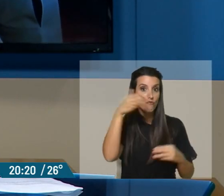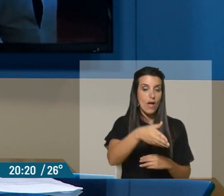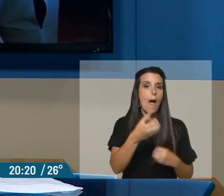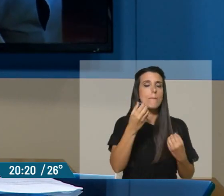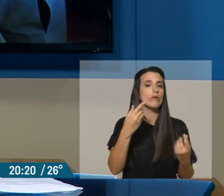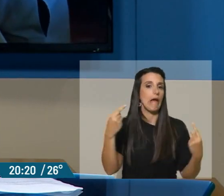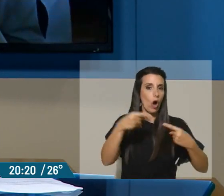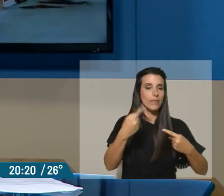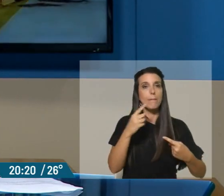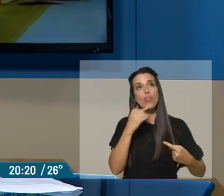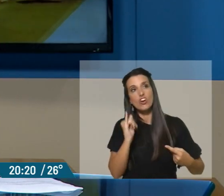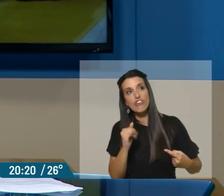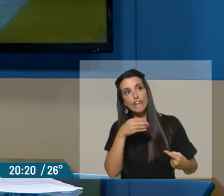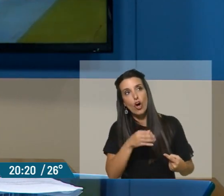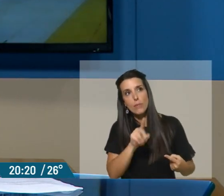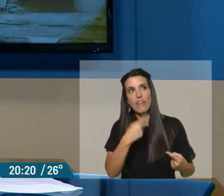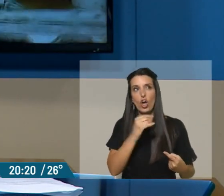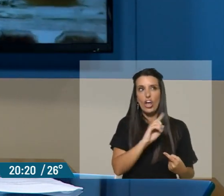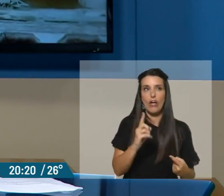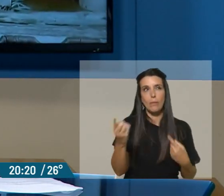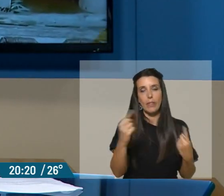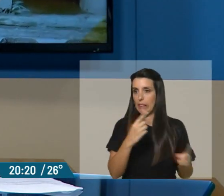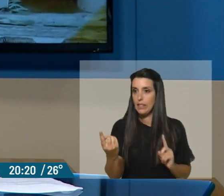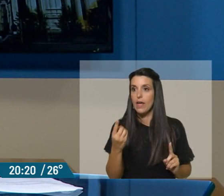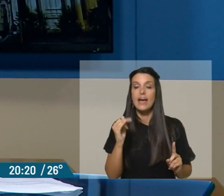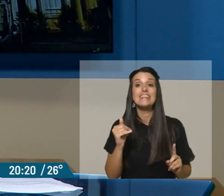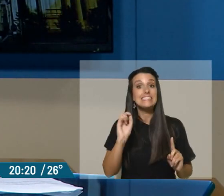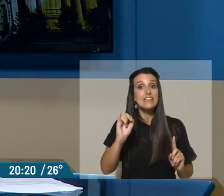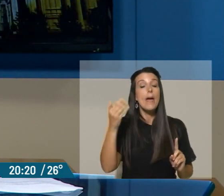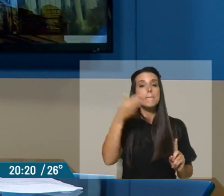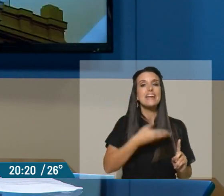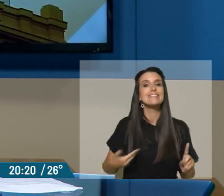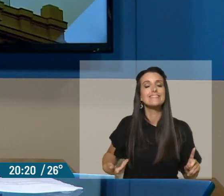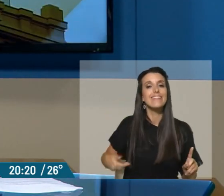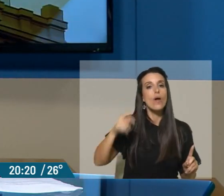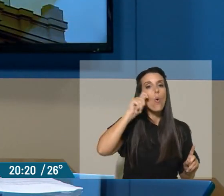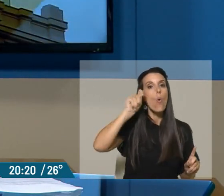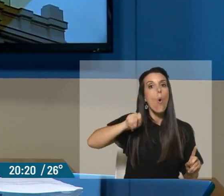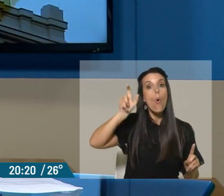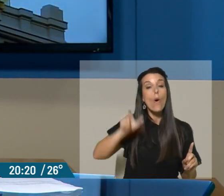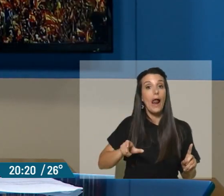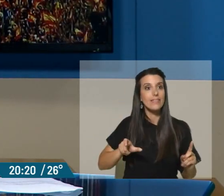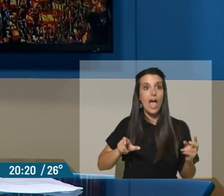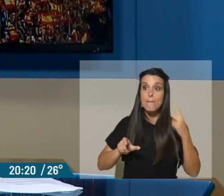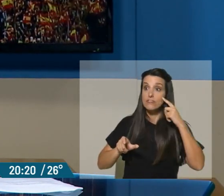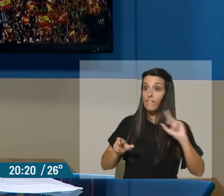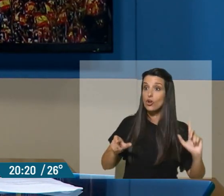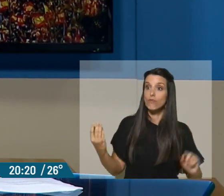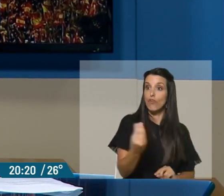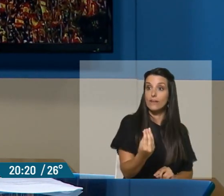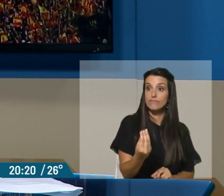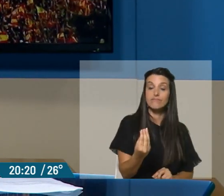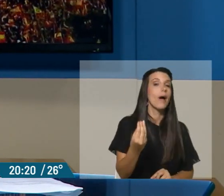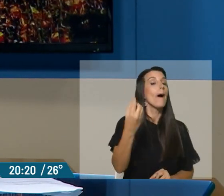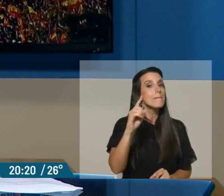dijo que no iba, después dijo que iba, después terminó no yendo. Fue Volodymyr Zelensky, una visita tal vez inesperada, pero